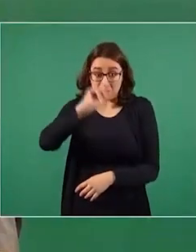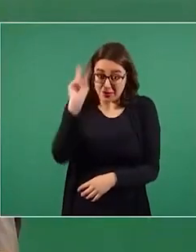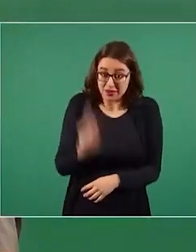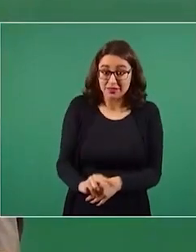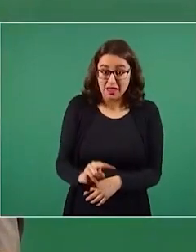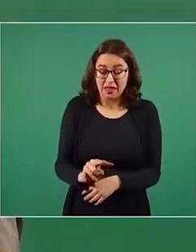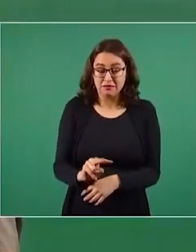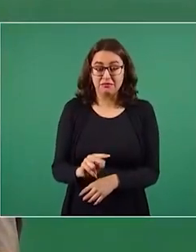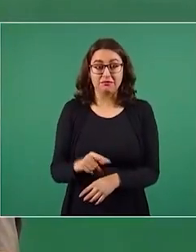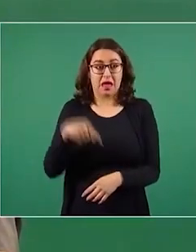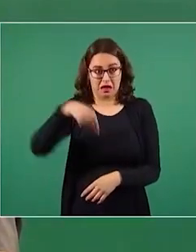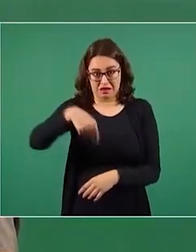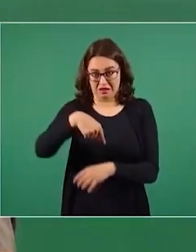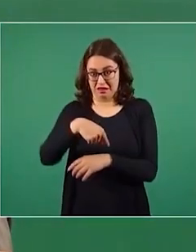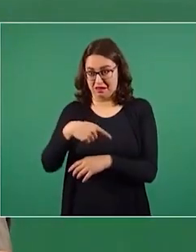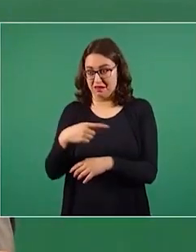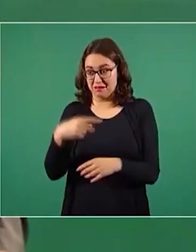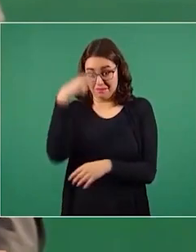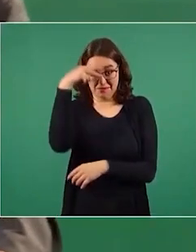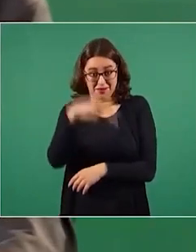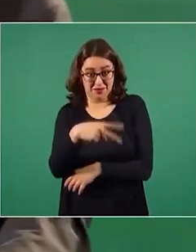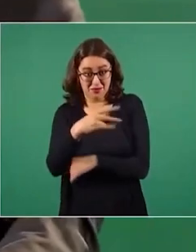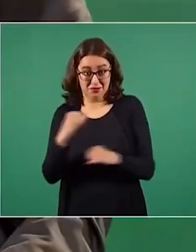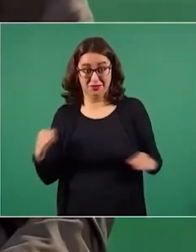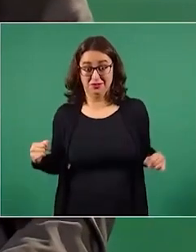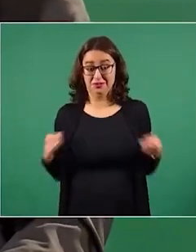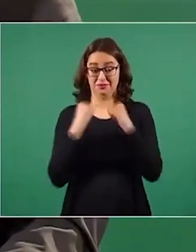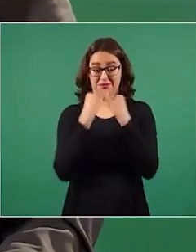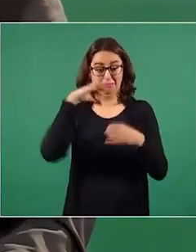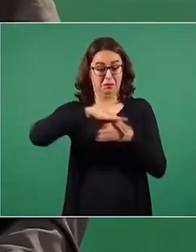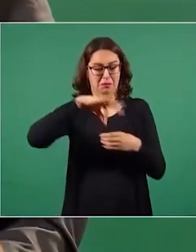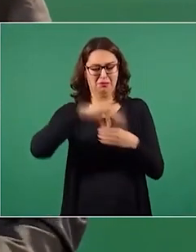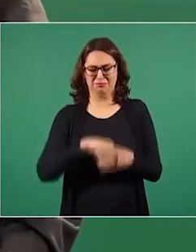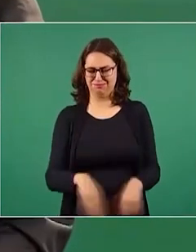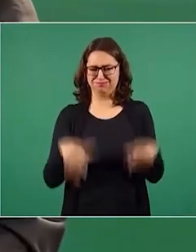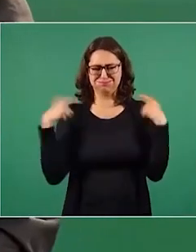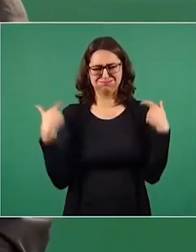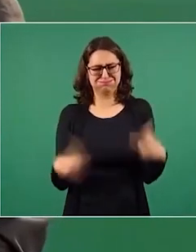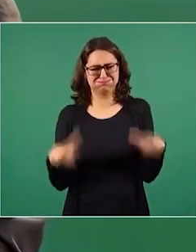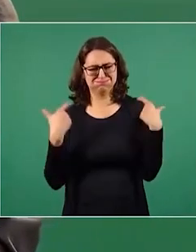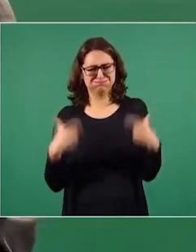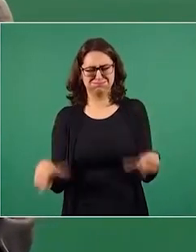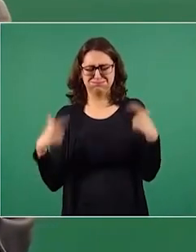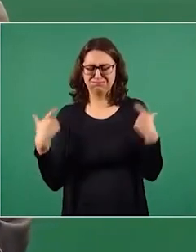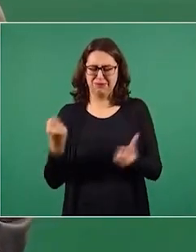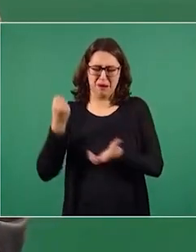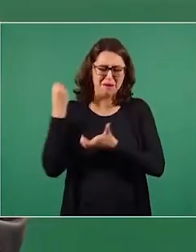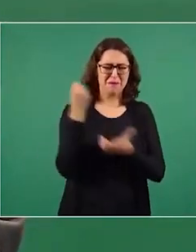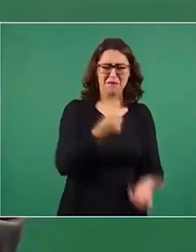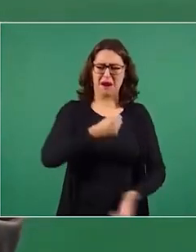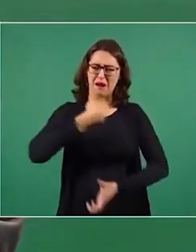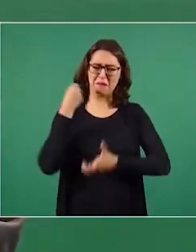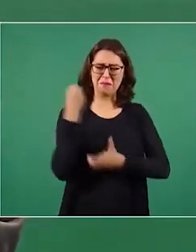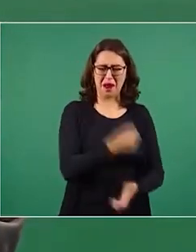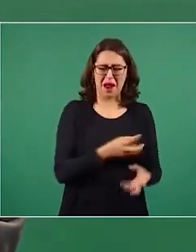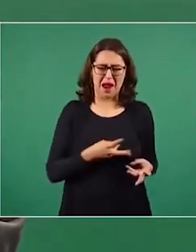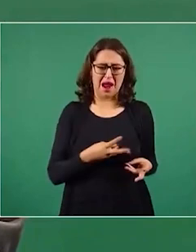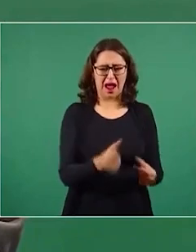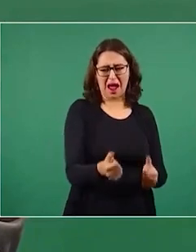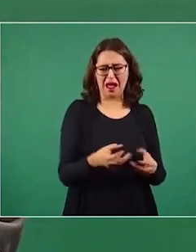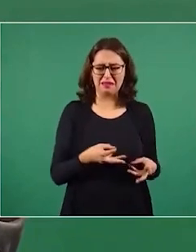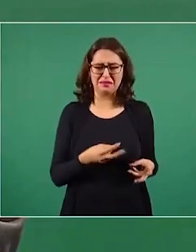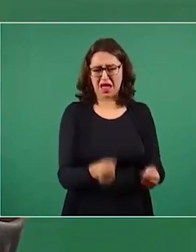pero eso no significa que tengamos una democracia consolidada.